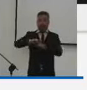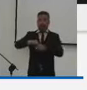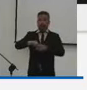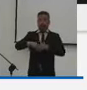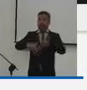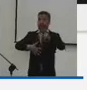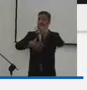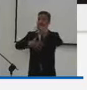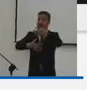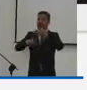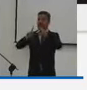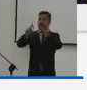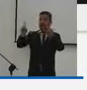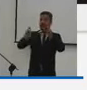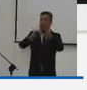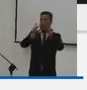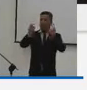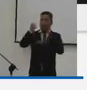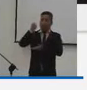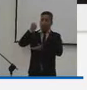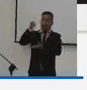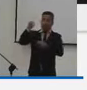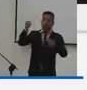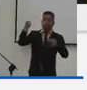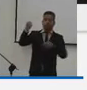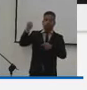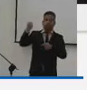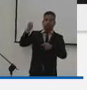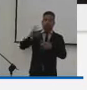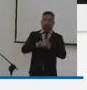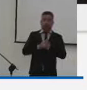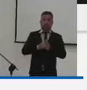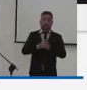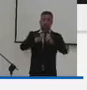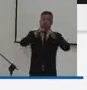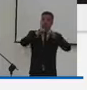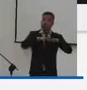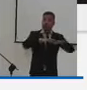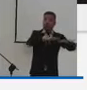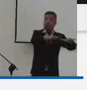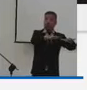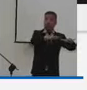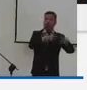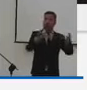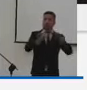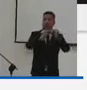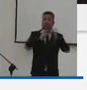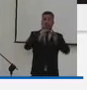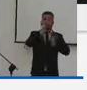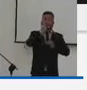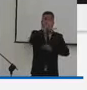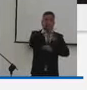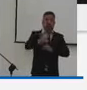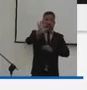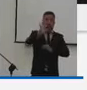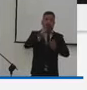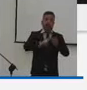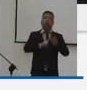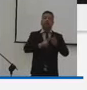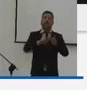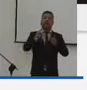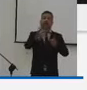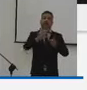En el título diez, trata de los recursos financieros públicos, tanto a nivel nacional,